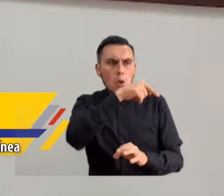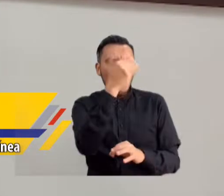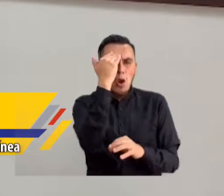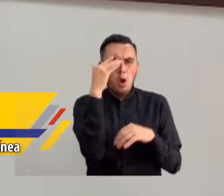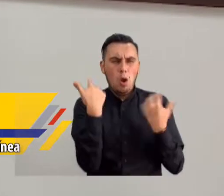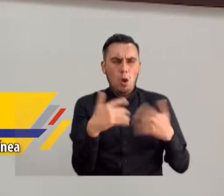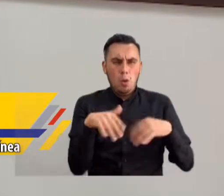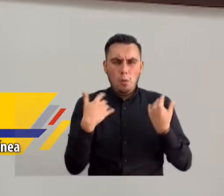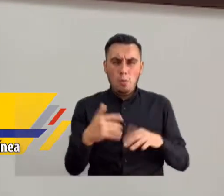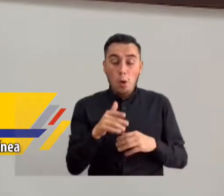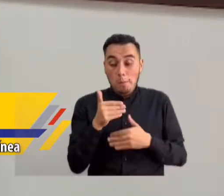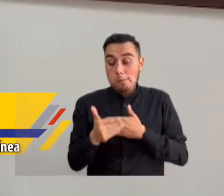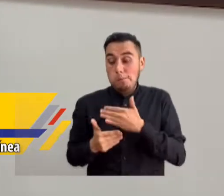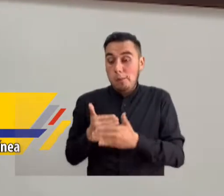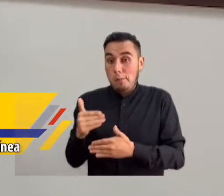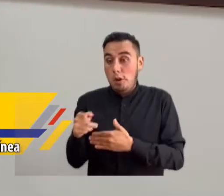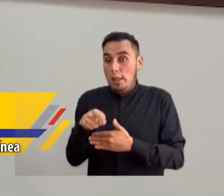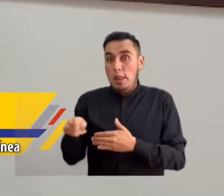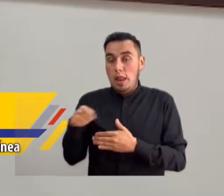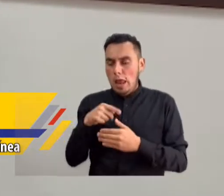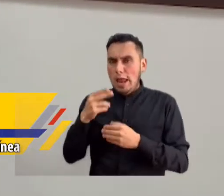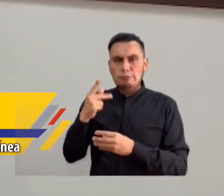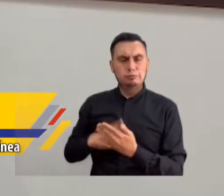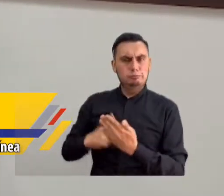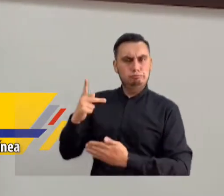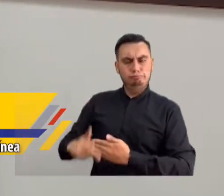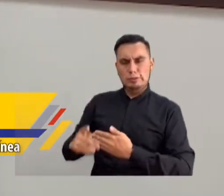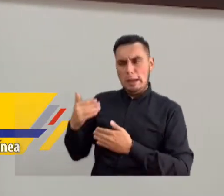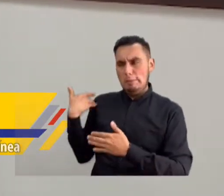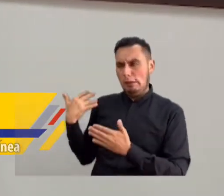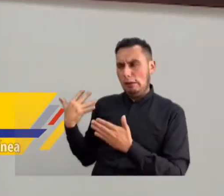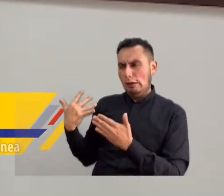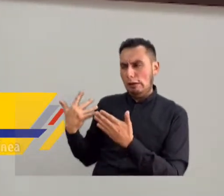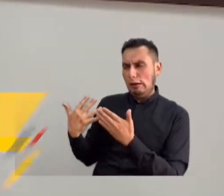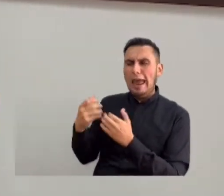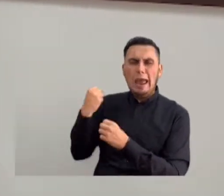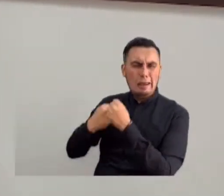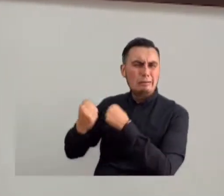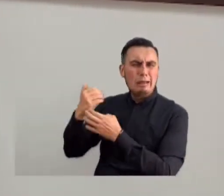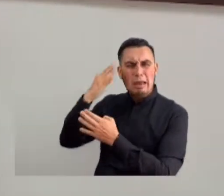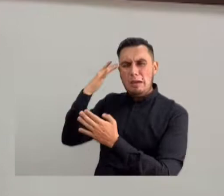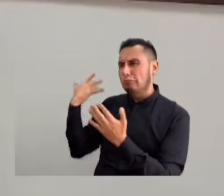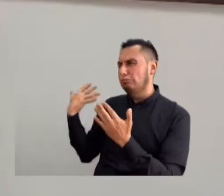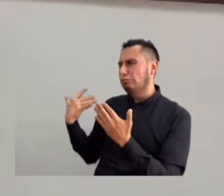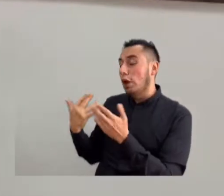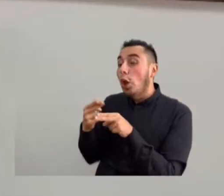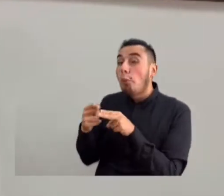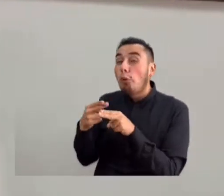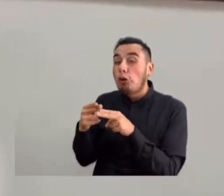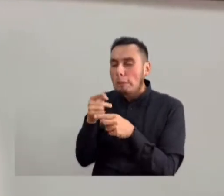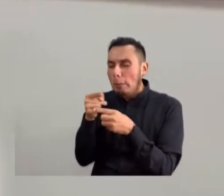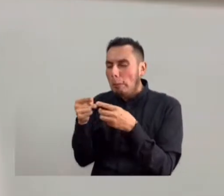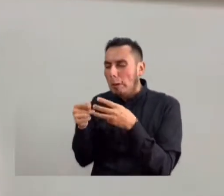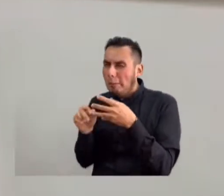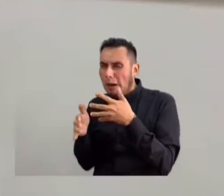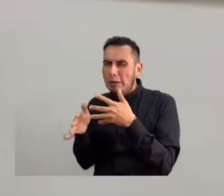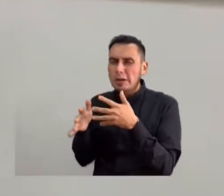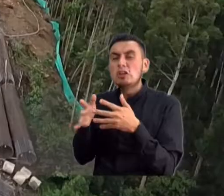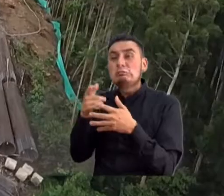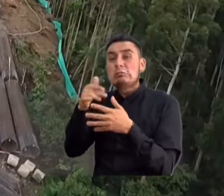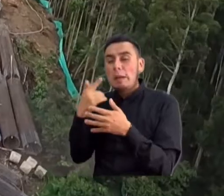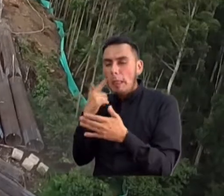la terminación de este proyecto después de tantos años, en pocas semanas,